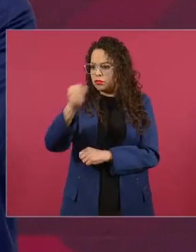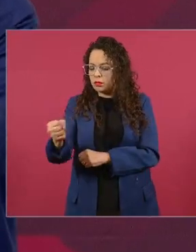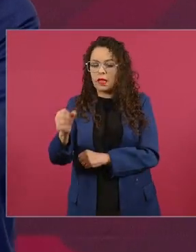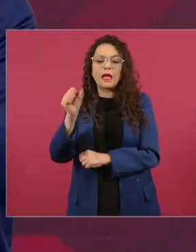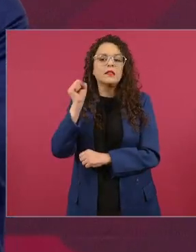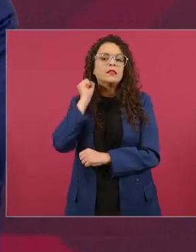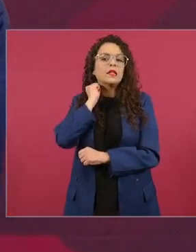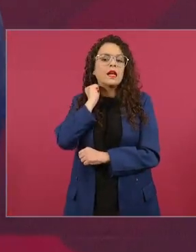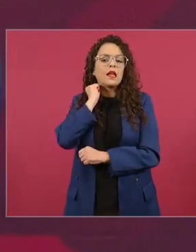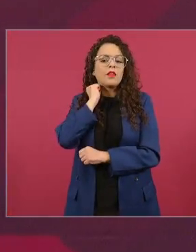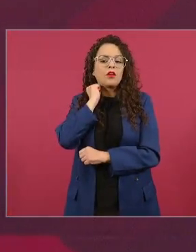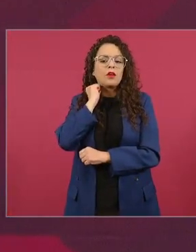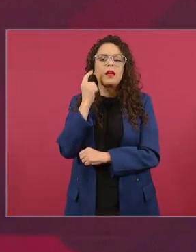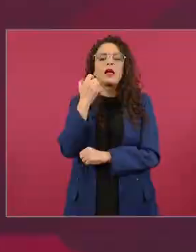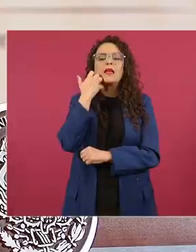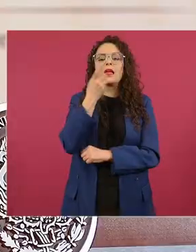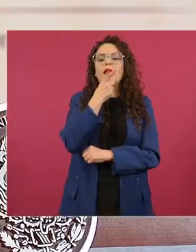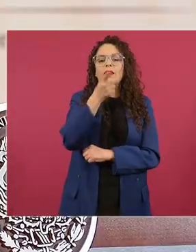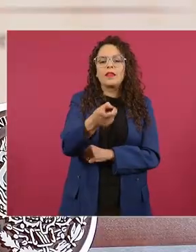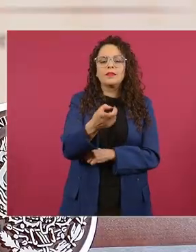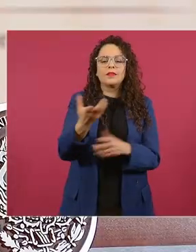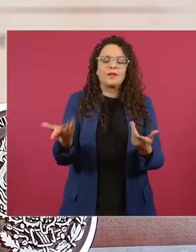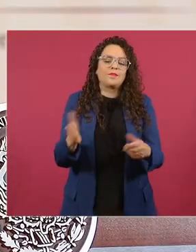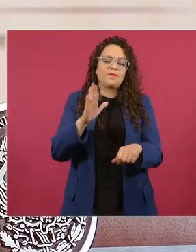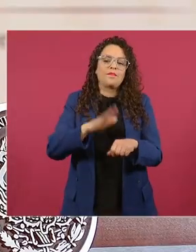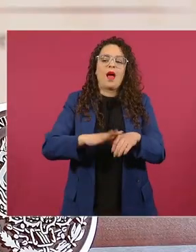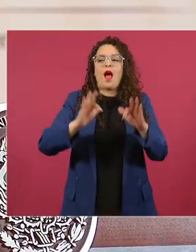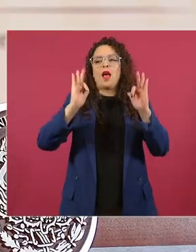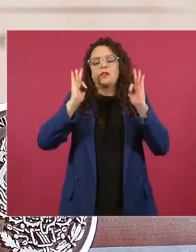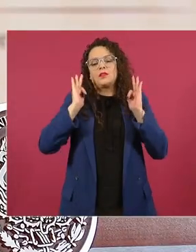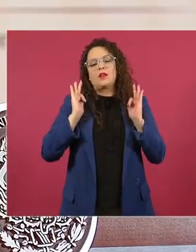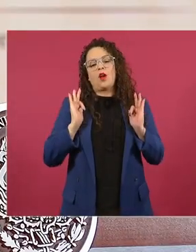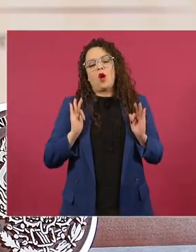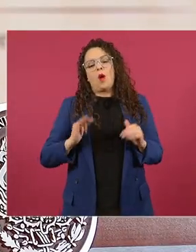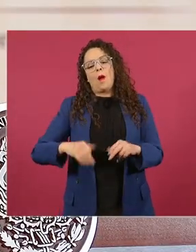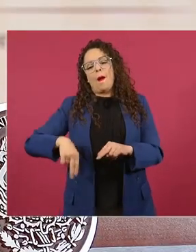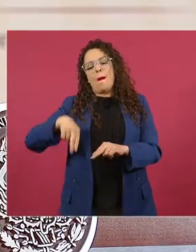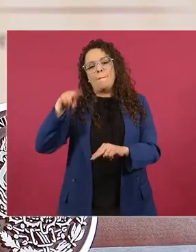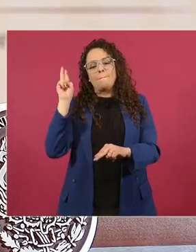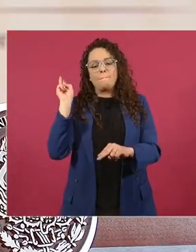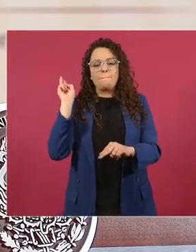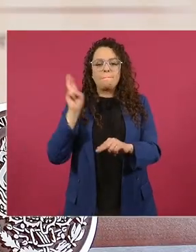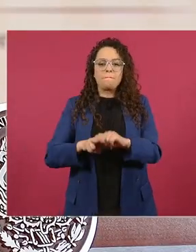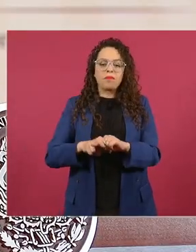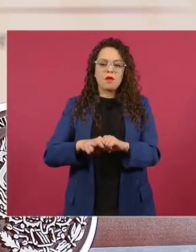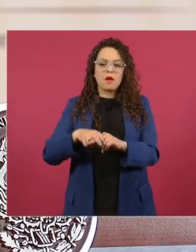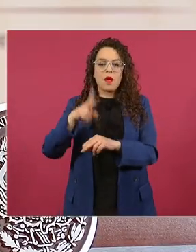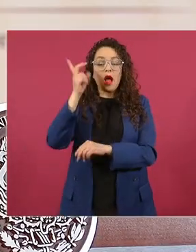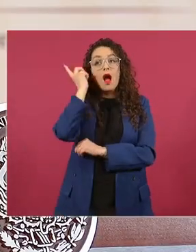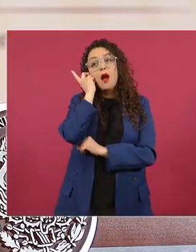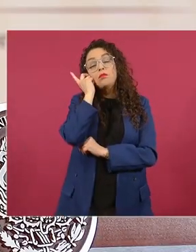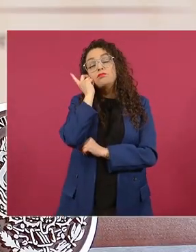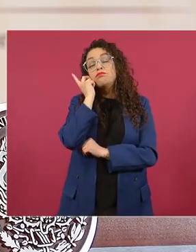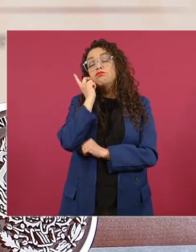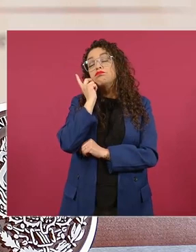cómoda más muelle y ahí dormido falleció